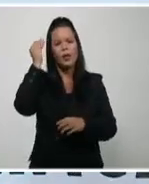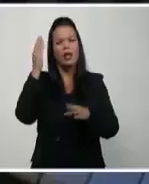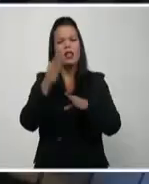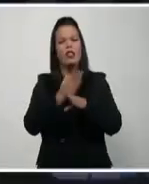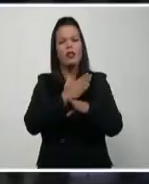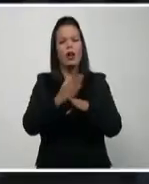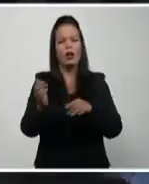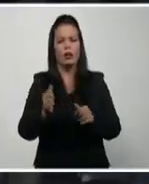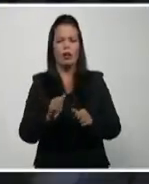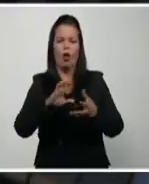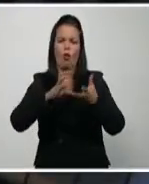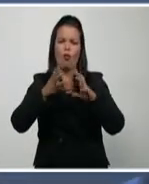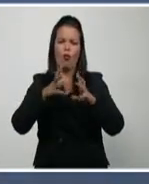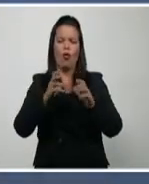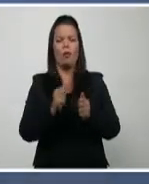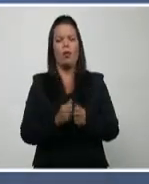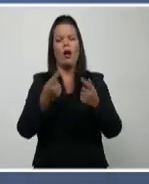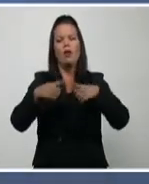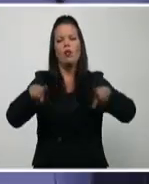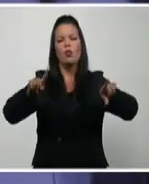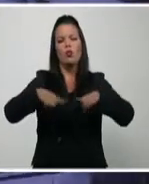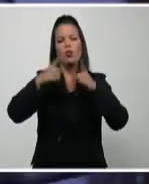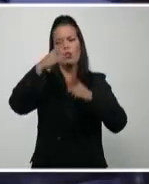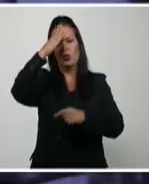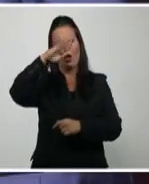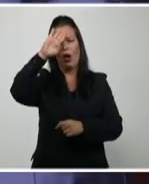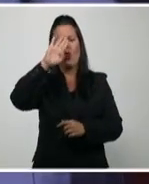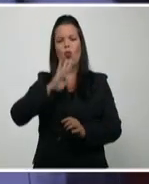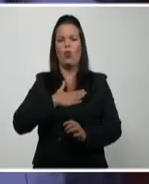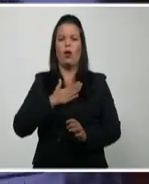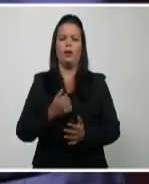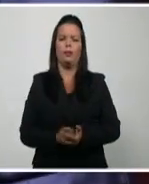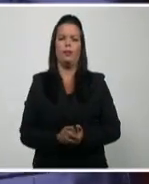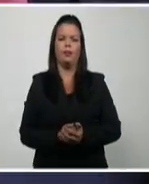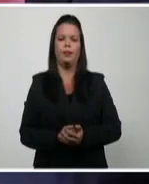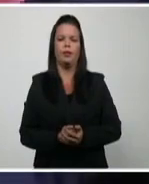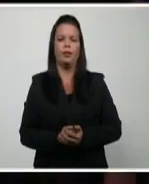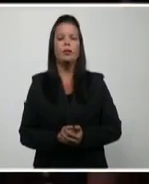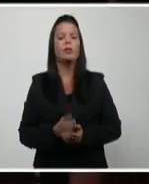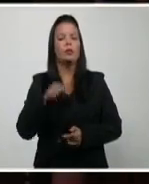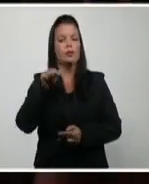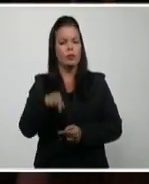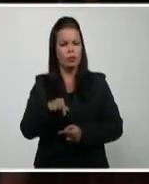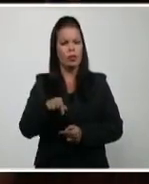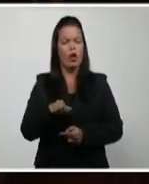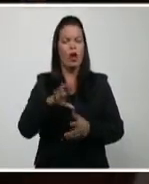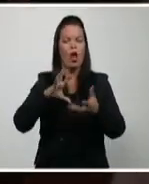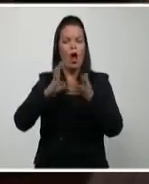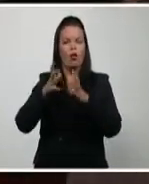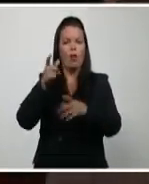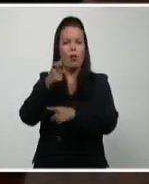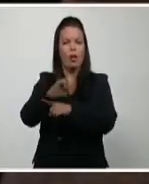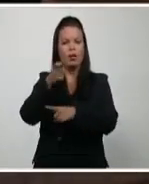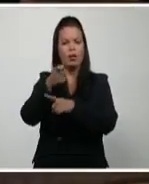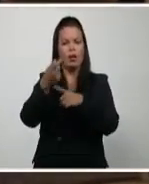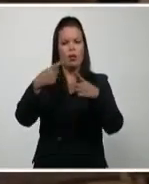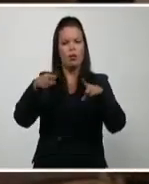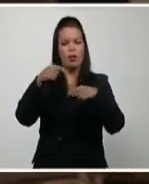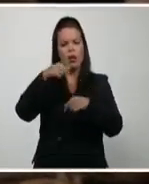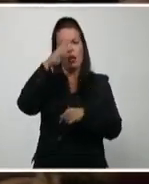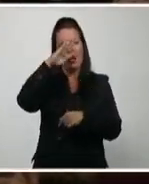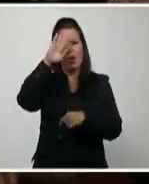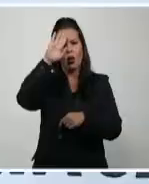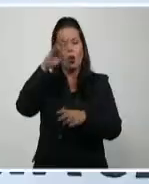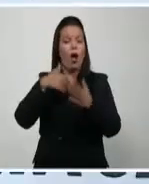música cubana. De excelencia el primer claustro que integrará esta novedad dentro de la enseñanza de la música en Cuba. Tenía grandes